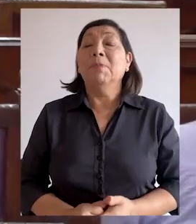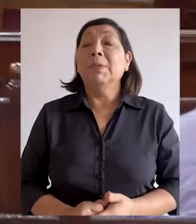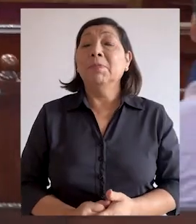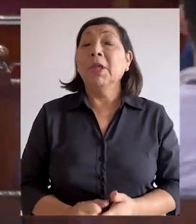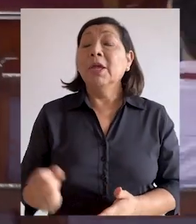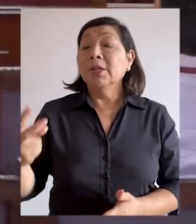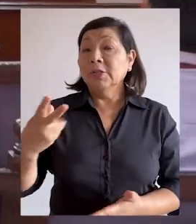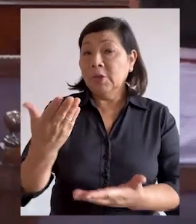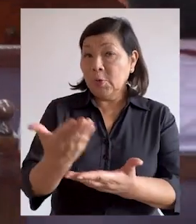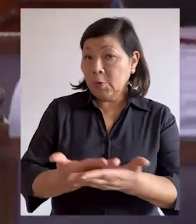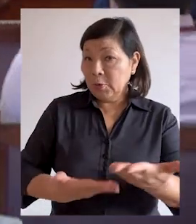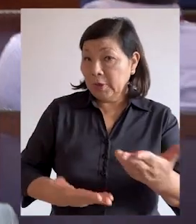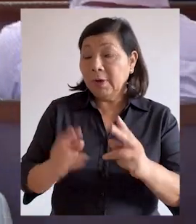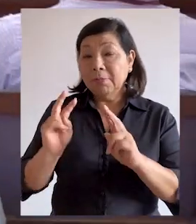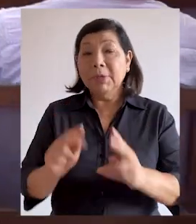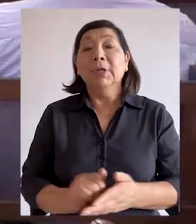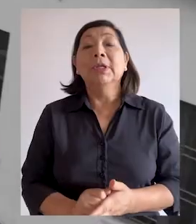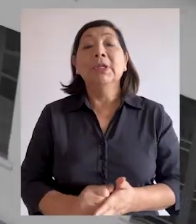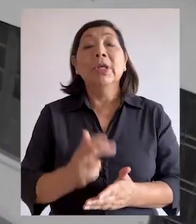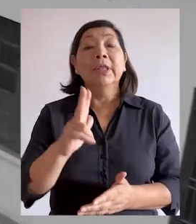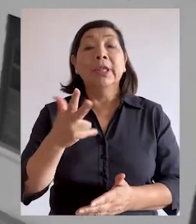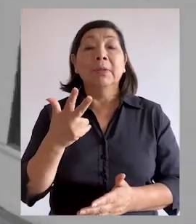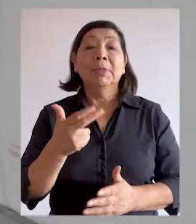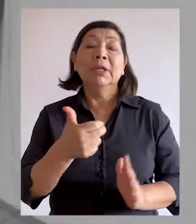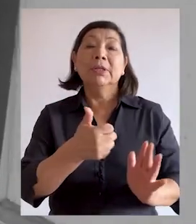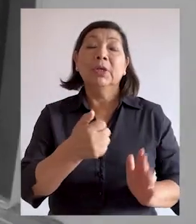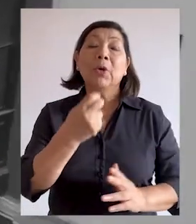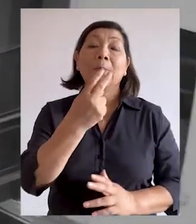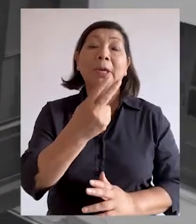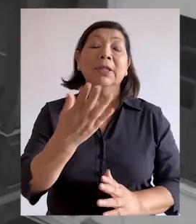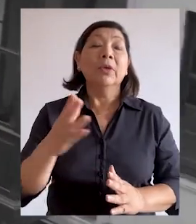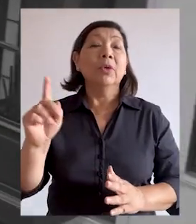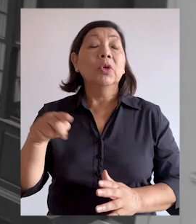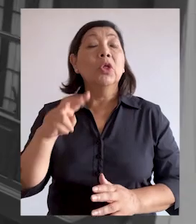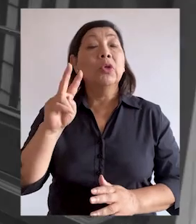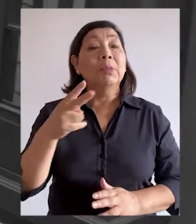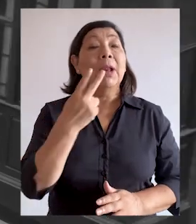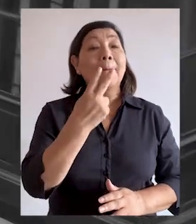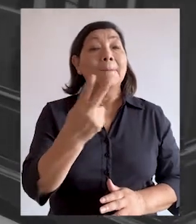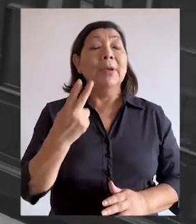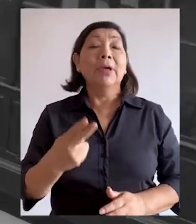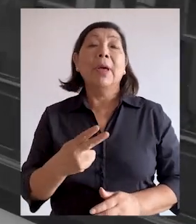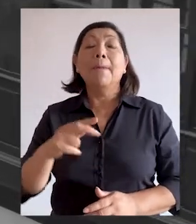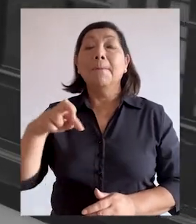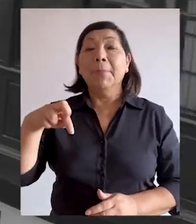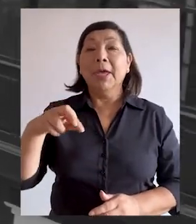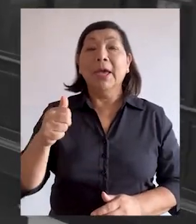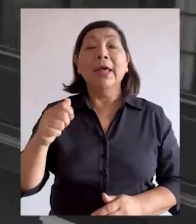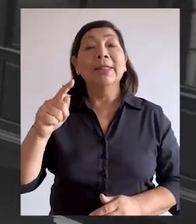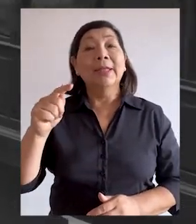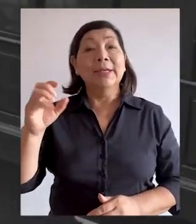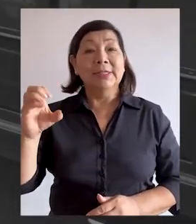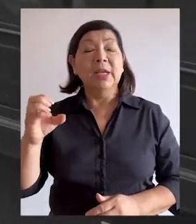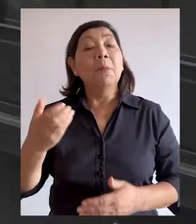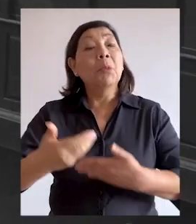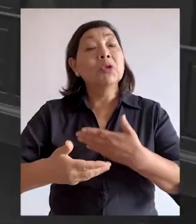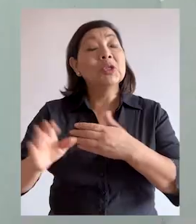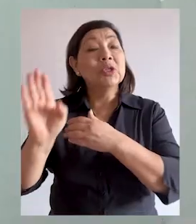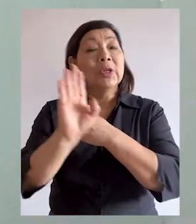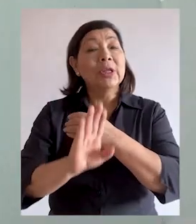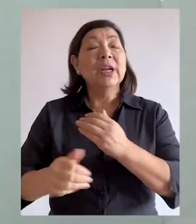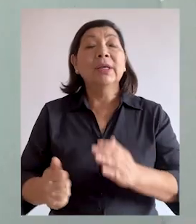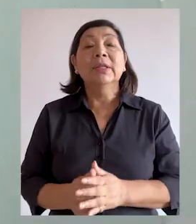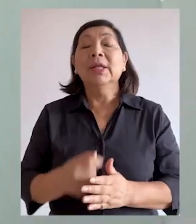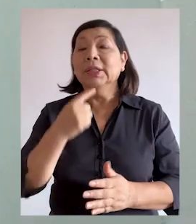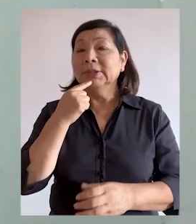El segundo expediente en ser visto fue el 3.625-2022-PA-ASTC proceso de